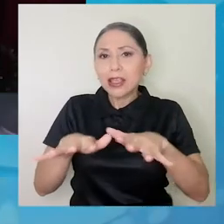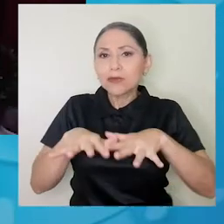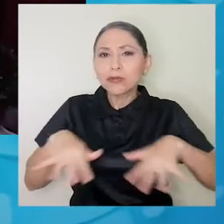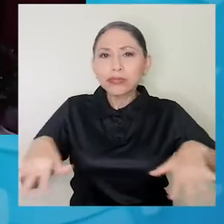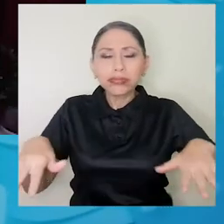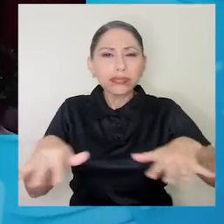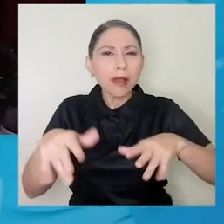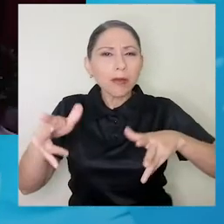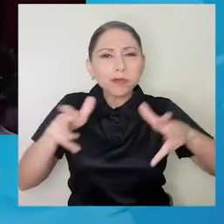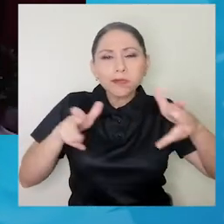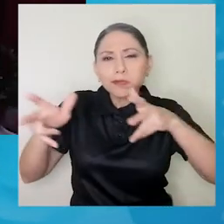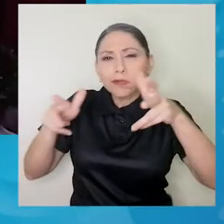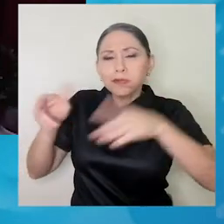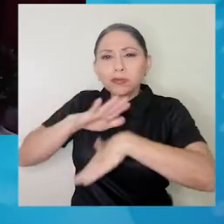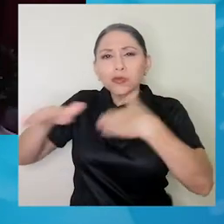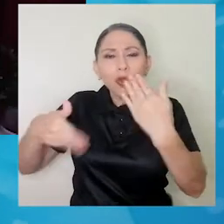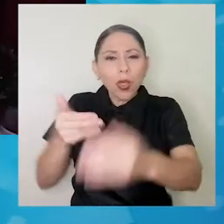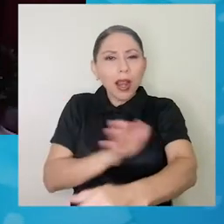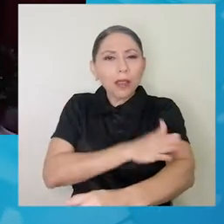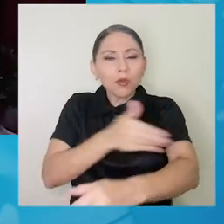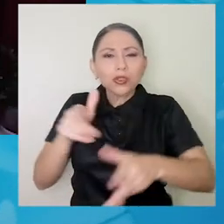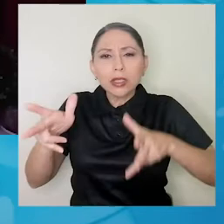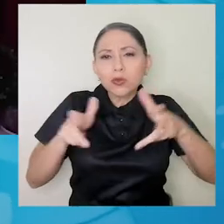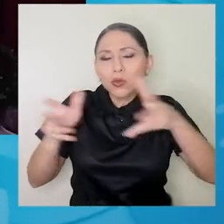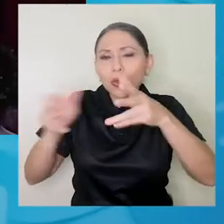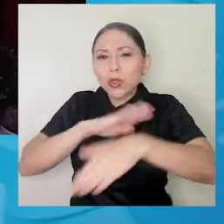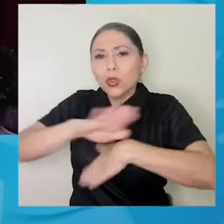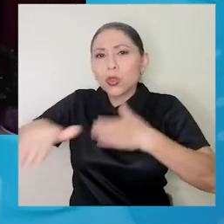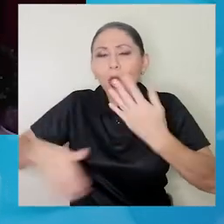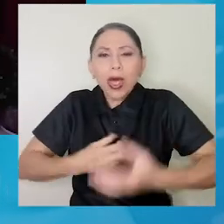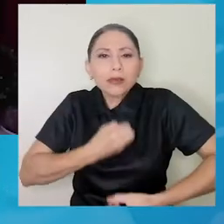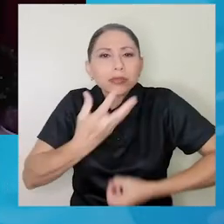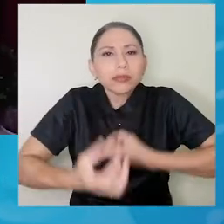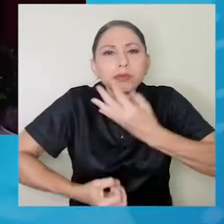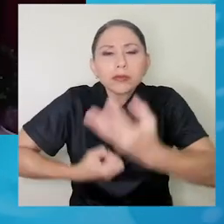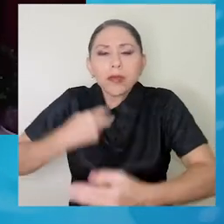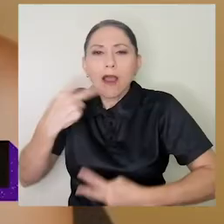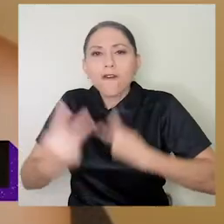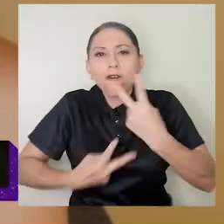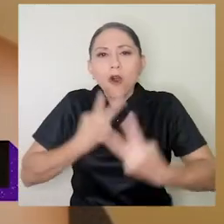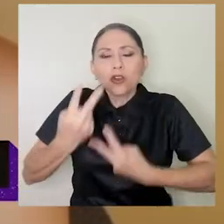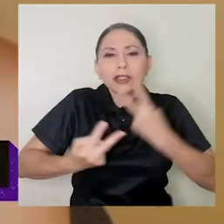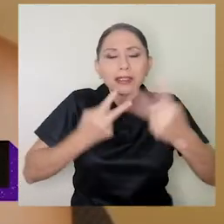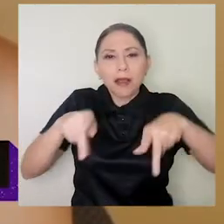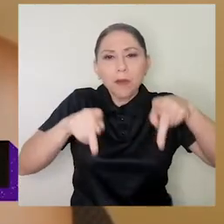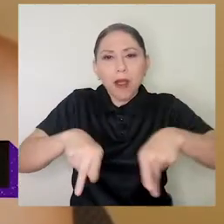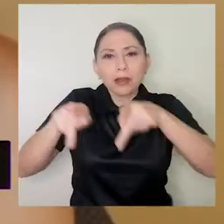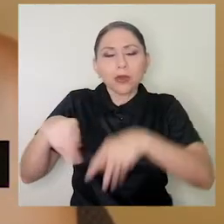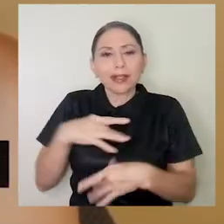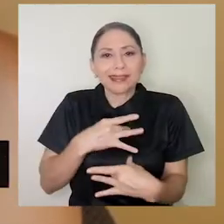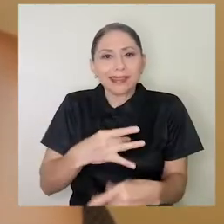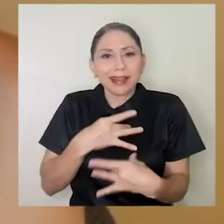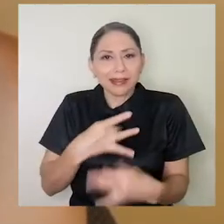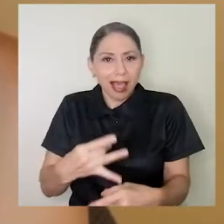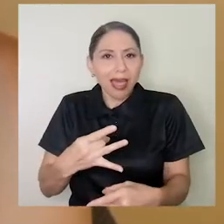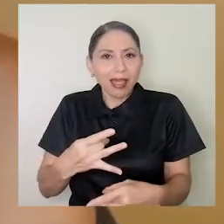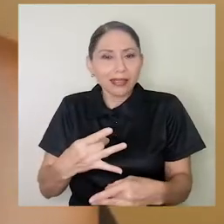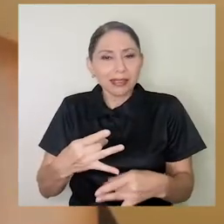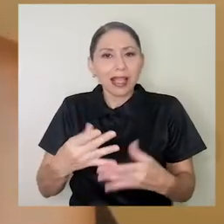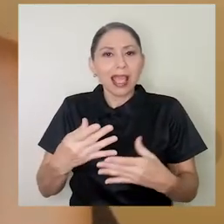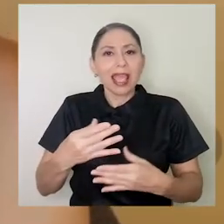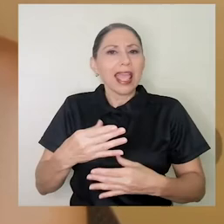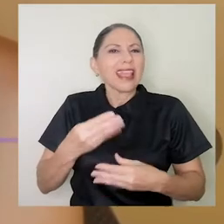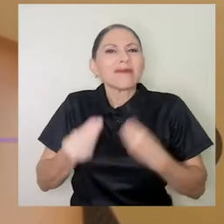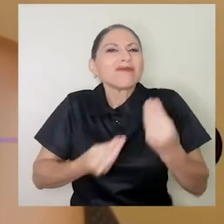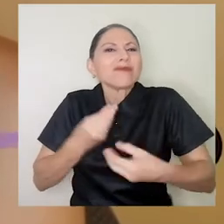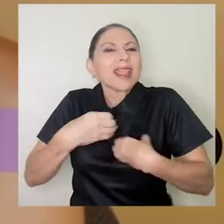todas las músicas y todas las voces de todas las personas interesadas en el quehacer